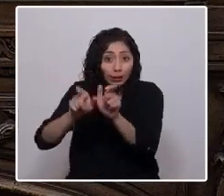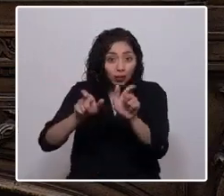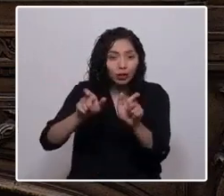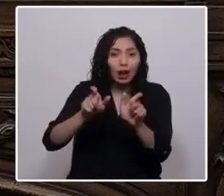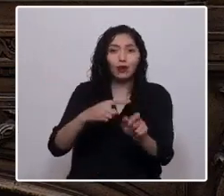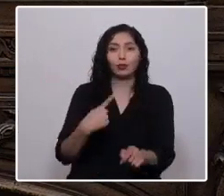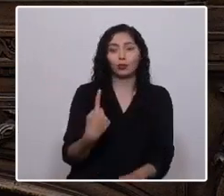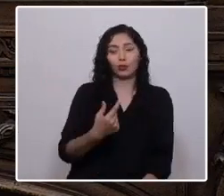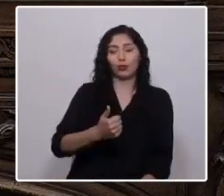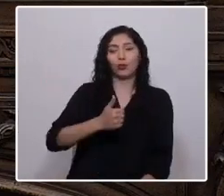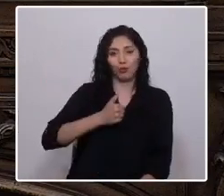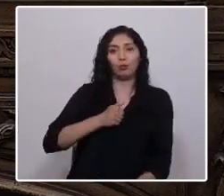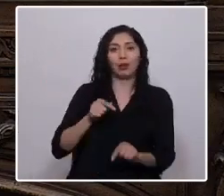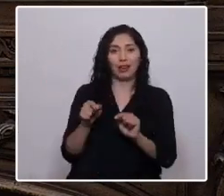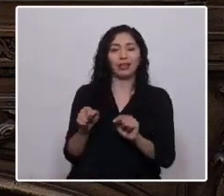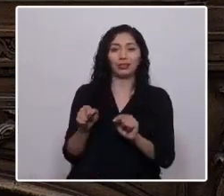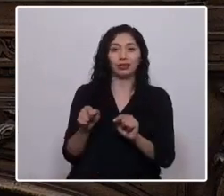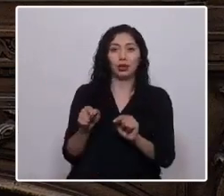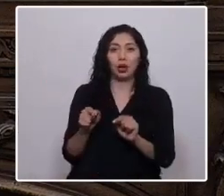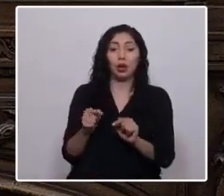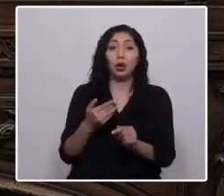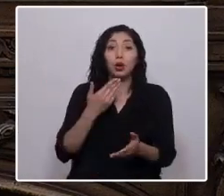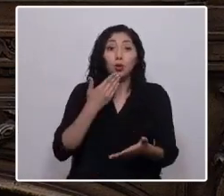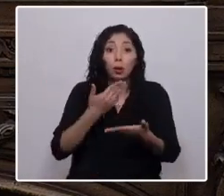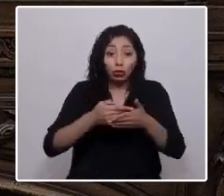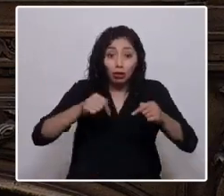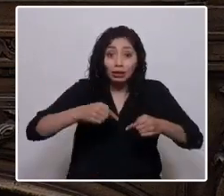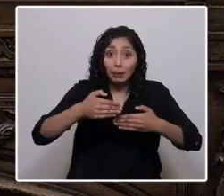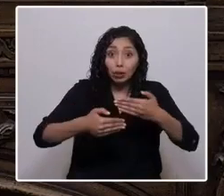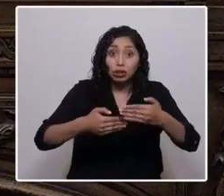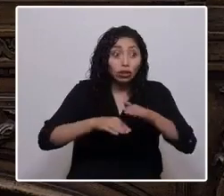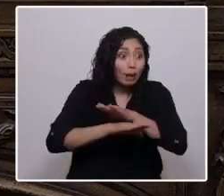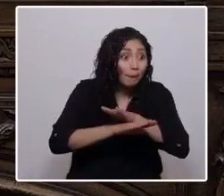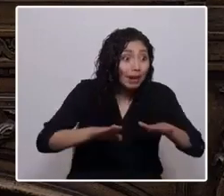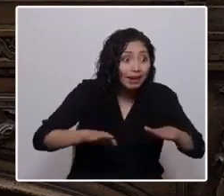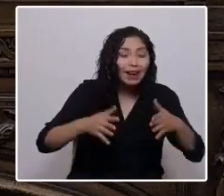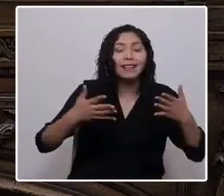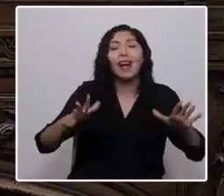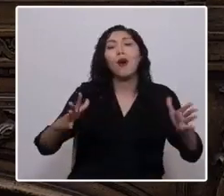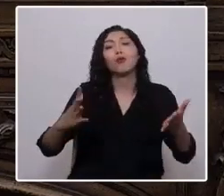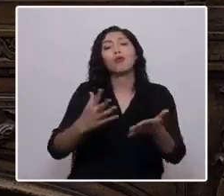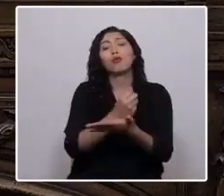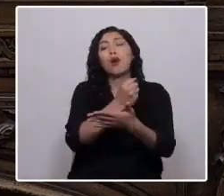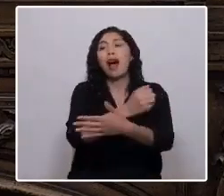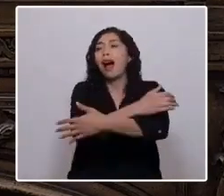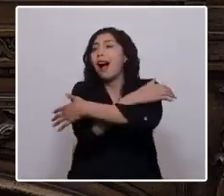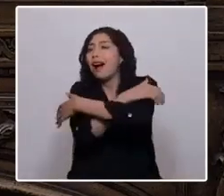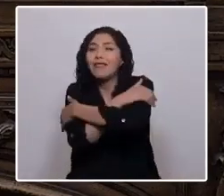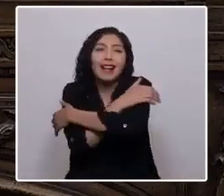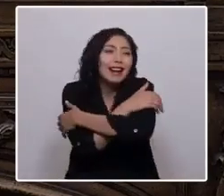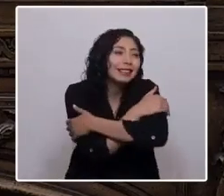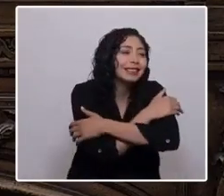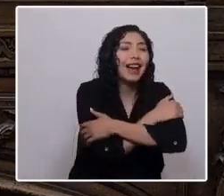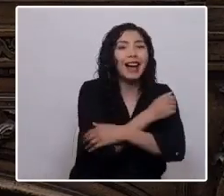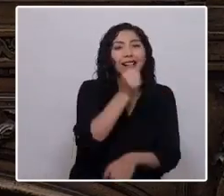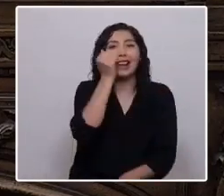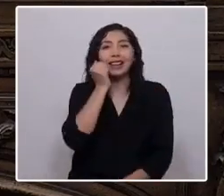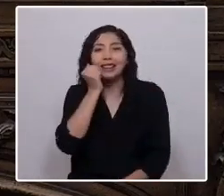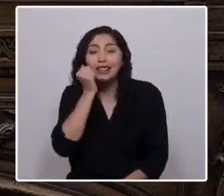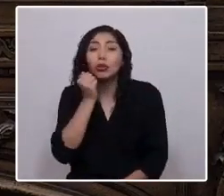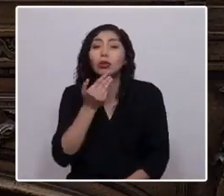nuestra gente mantiene, para que una vez terminado este proceso, nos abracemos con cariño y con la tranquilidad de que también